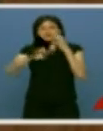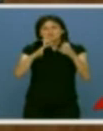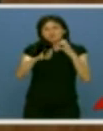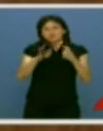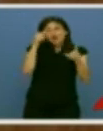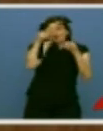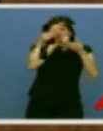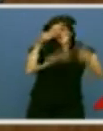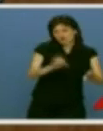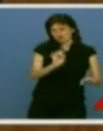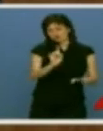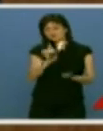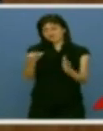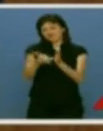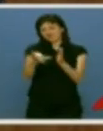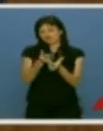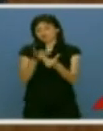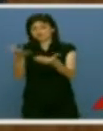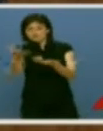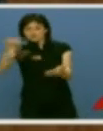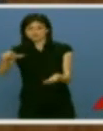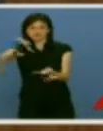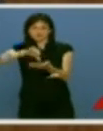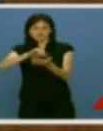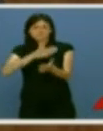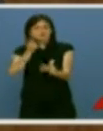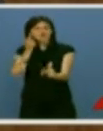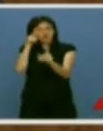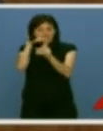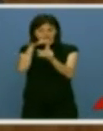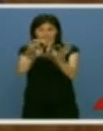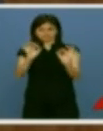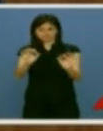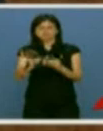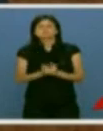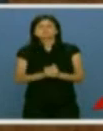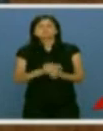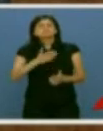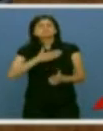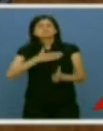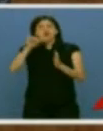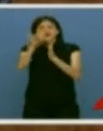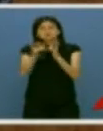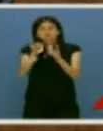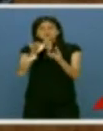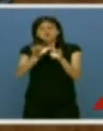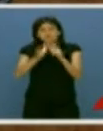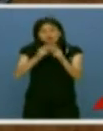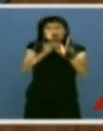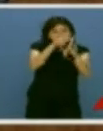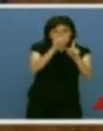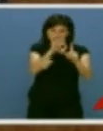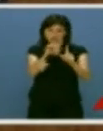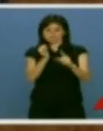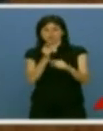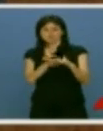sino un instrumento para acercar la gestión al ciudadano. Ese es el objetivo de nuestro modelo. Nuestra autonomía no es el fin, sino el medio